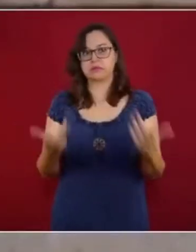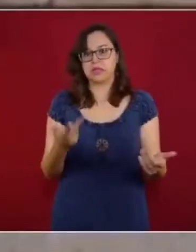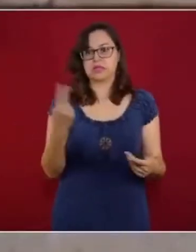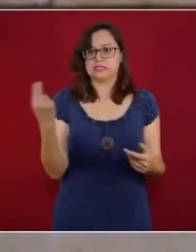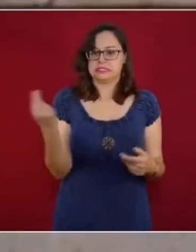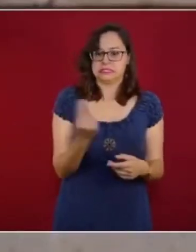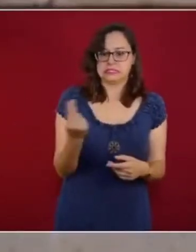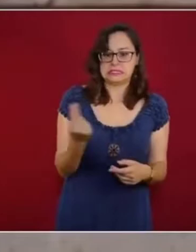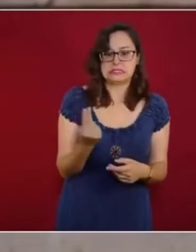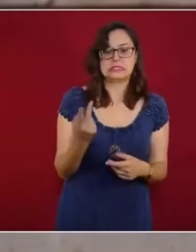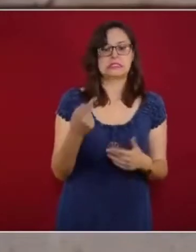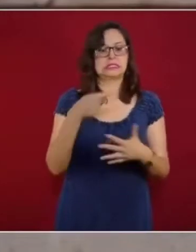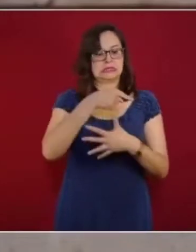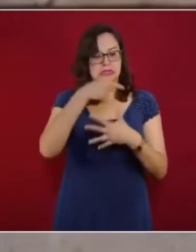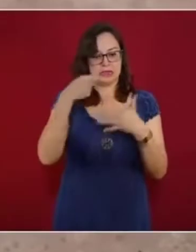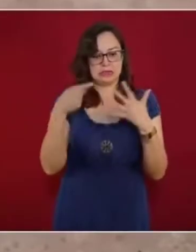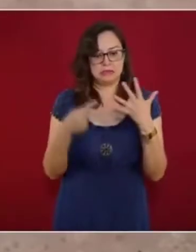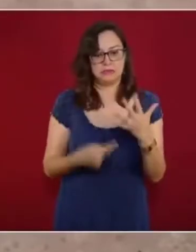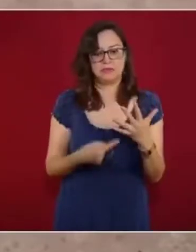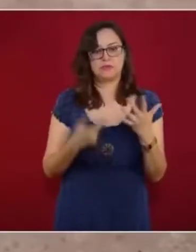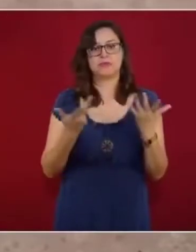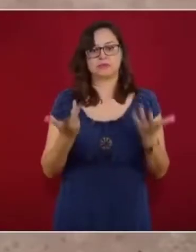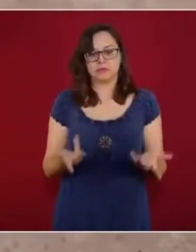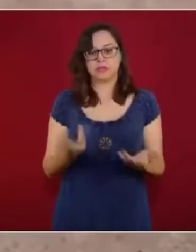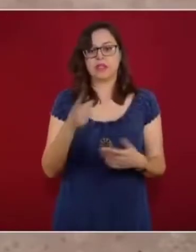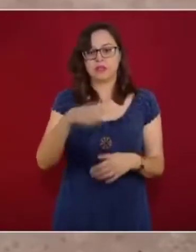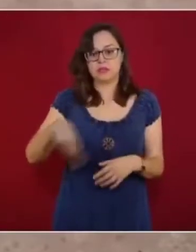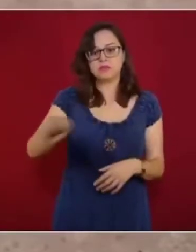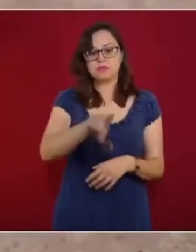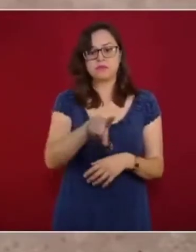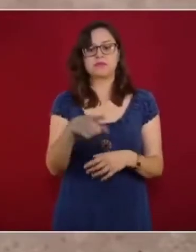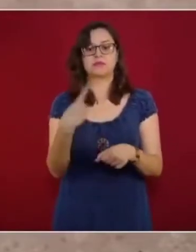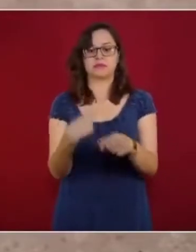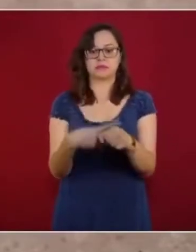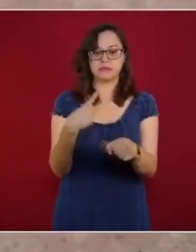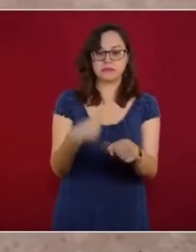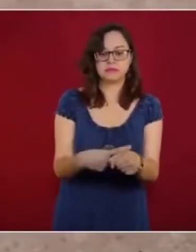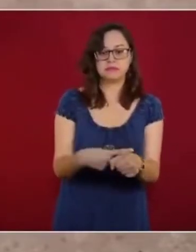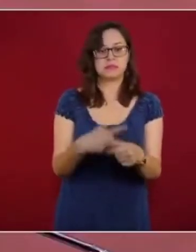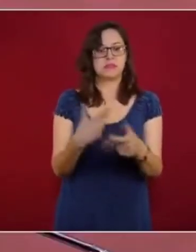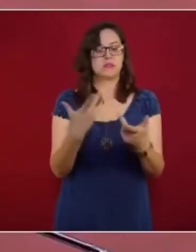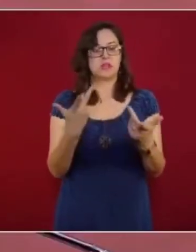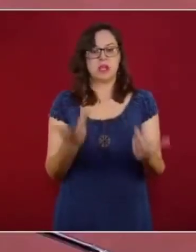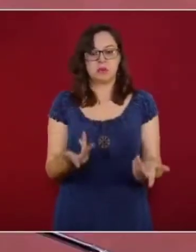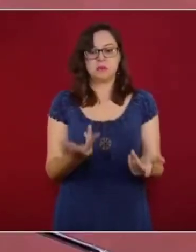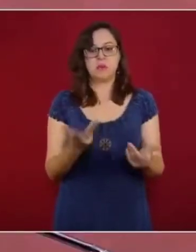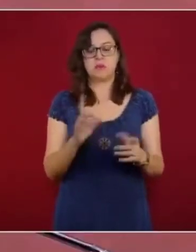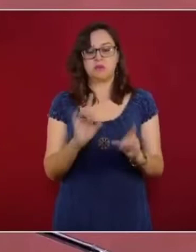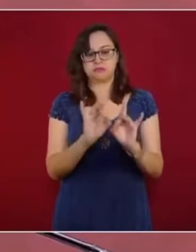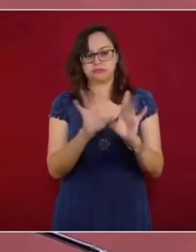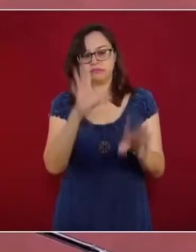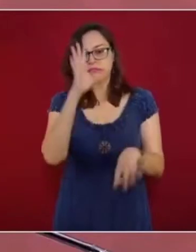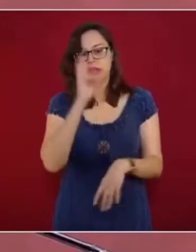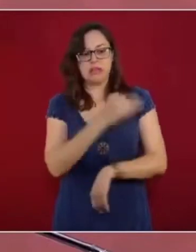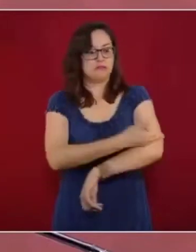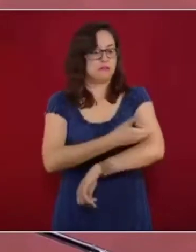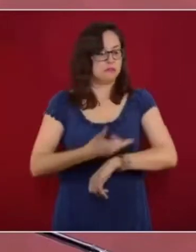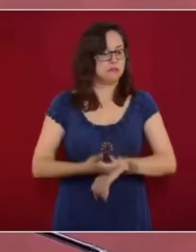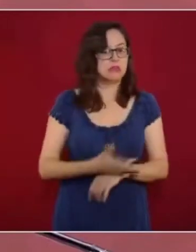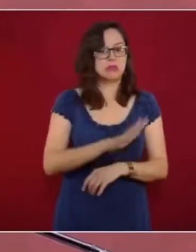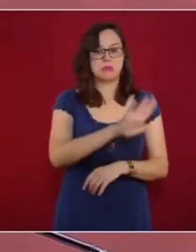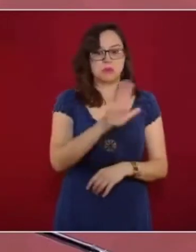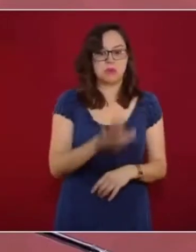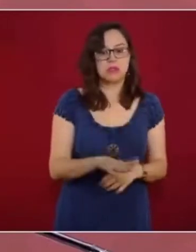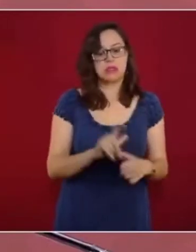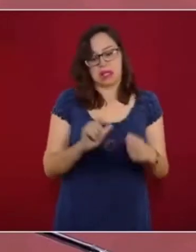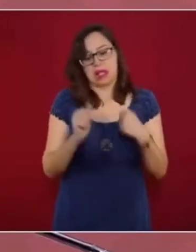necesidades o preocupaciones, como el que ellos estuvieran enfermos los mismos maestros, o tuvieran una pérdida familiar, o quizás un